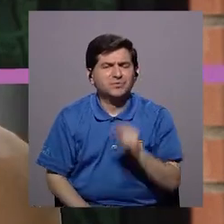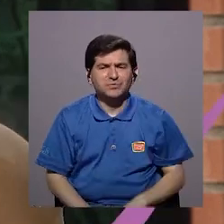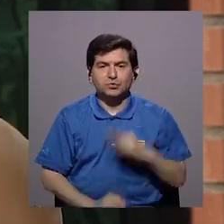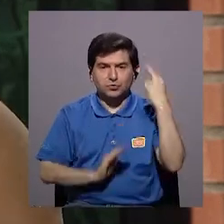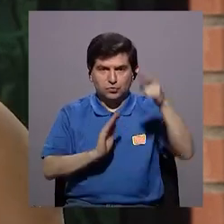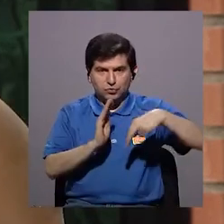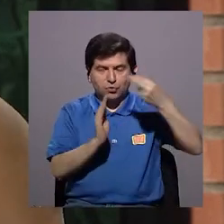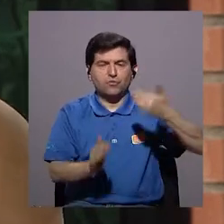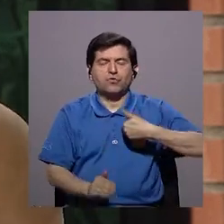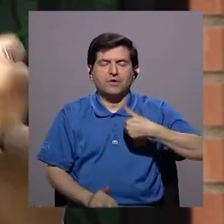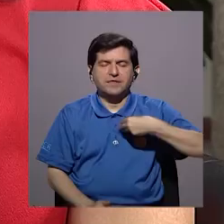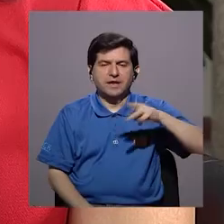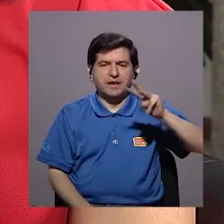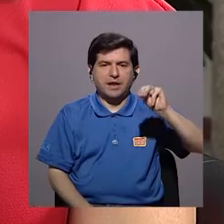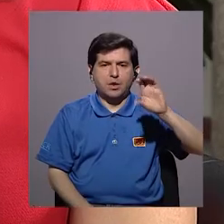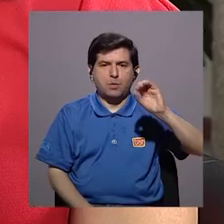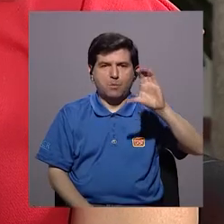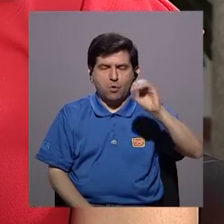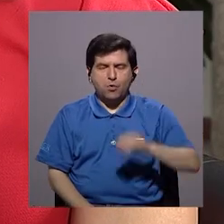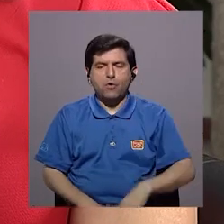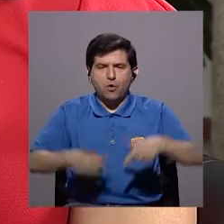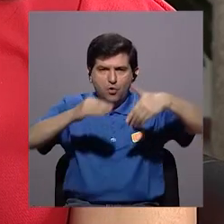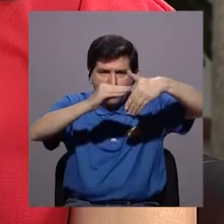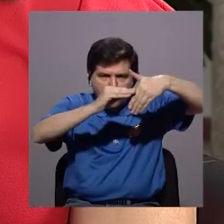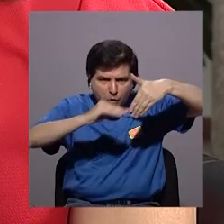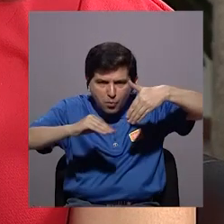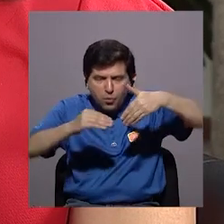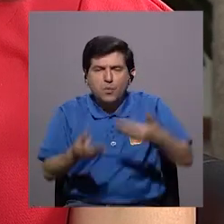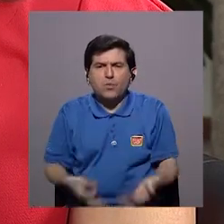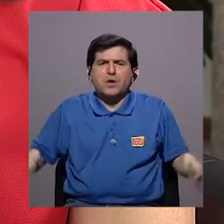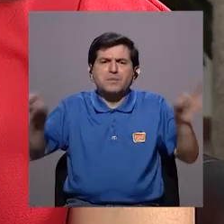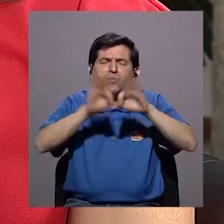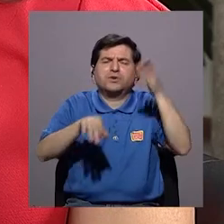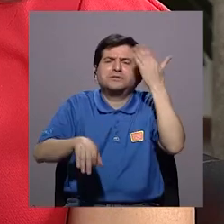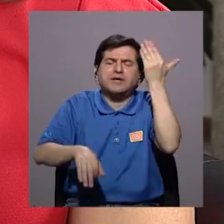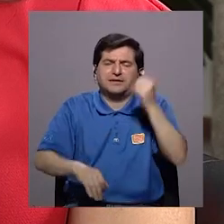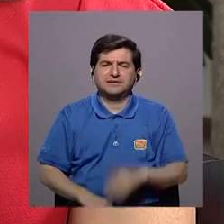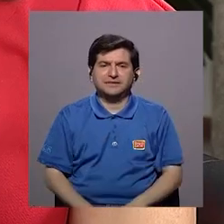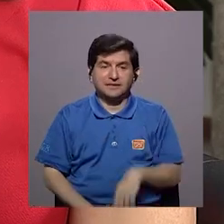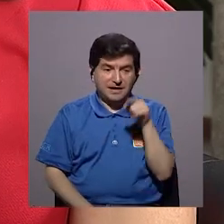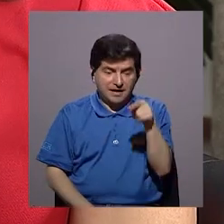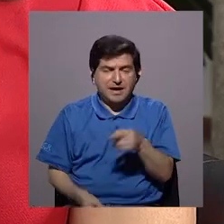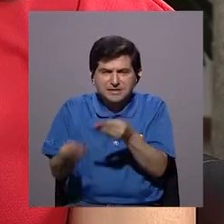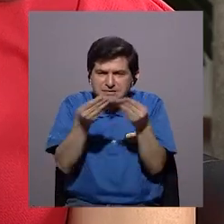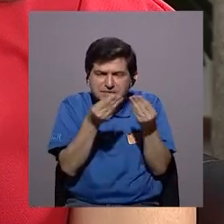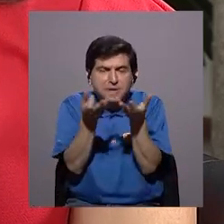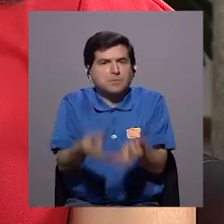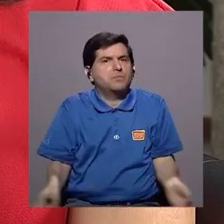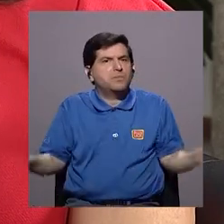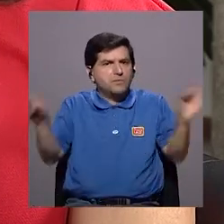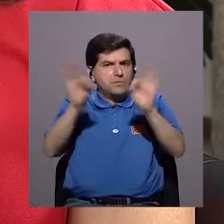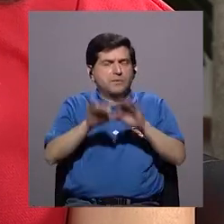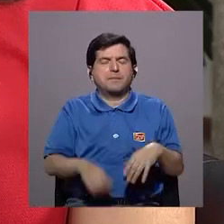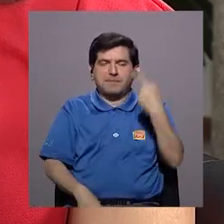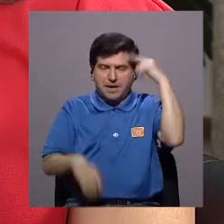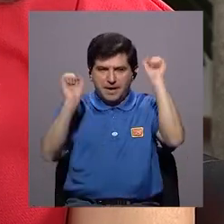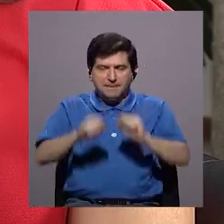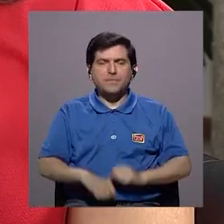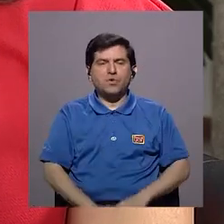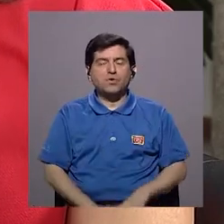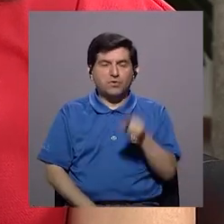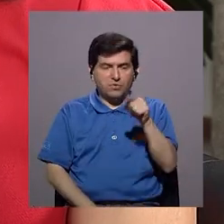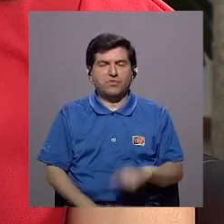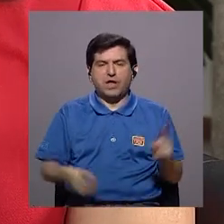pregunta. ¿Cuál es el papel del moco cervical y por qué es tan importante en este caso? El moco cervical es importantísimo para la